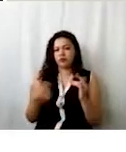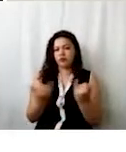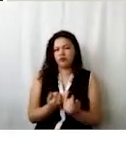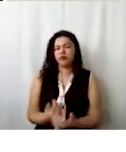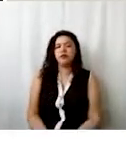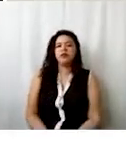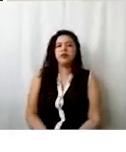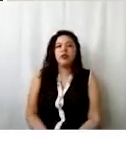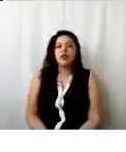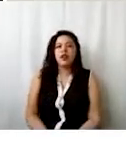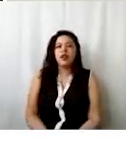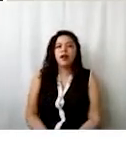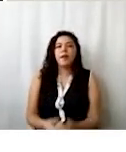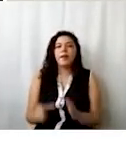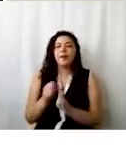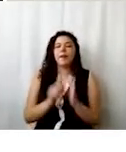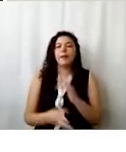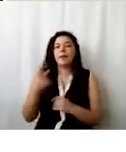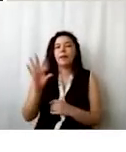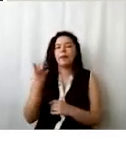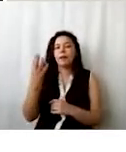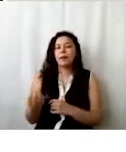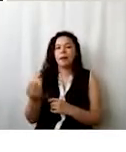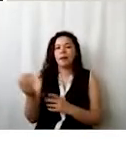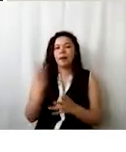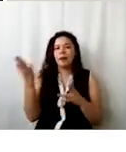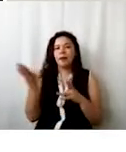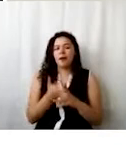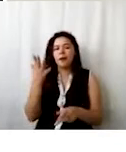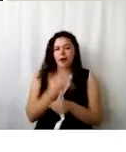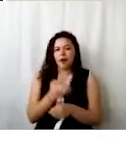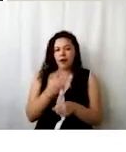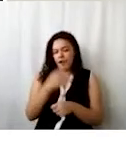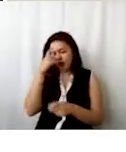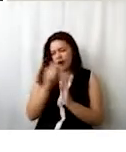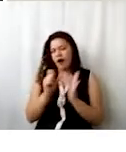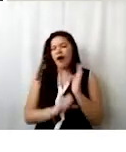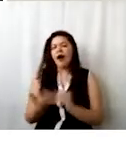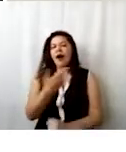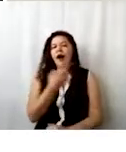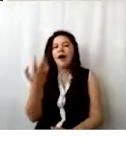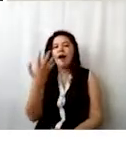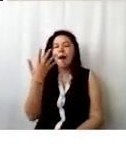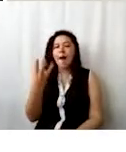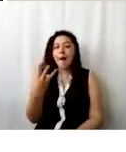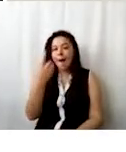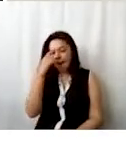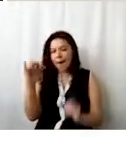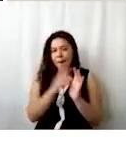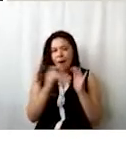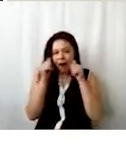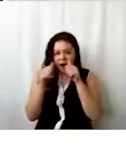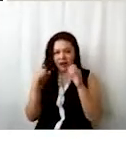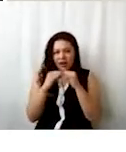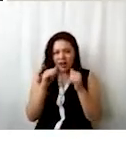tenemos que en el artículo 49 y la fracción quinta del artículo 103 de la ley de instituciones de asistencia privada para el Distrito